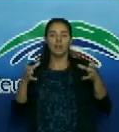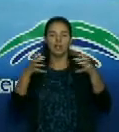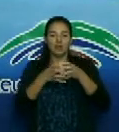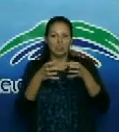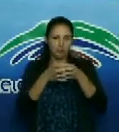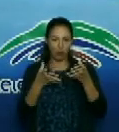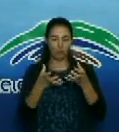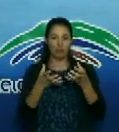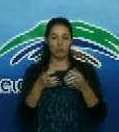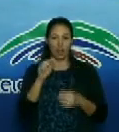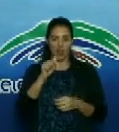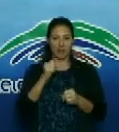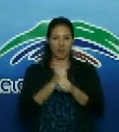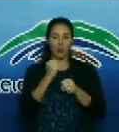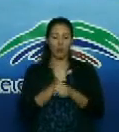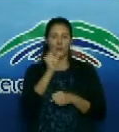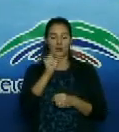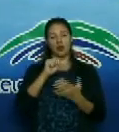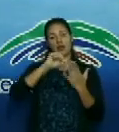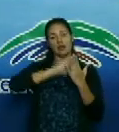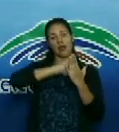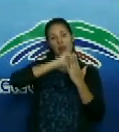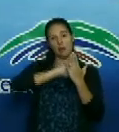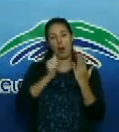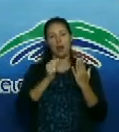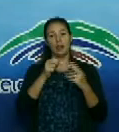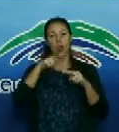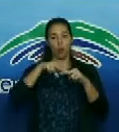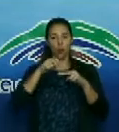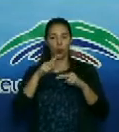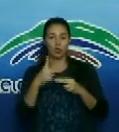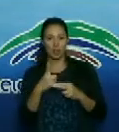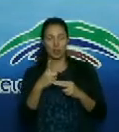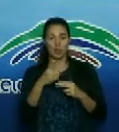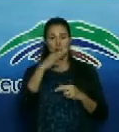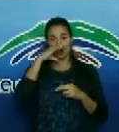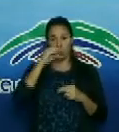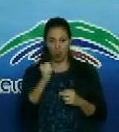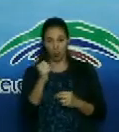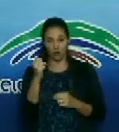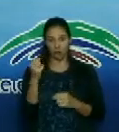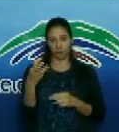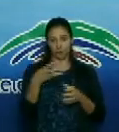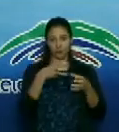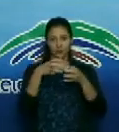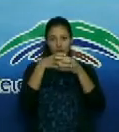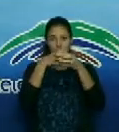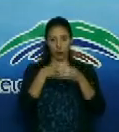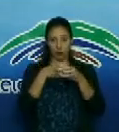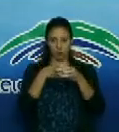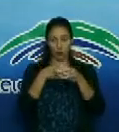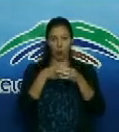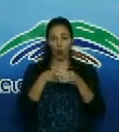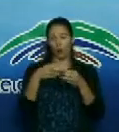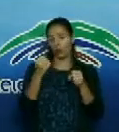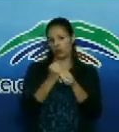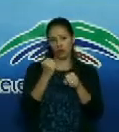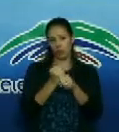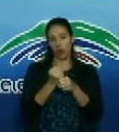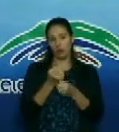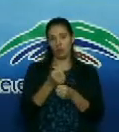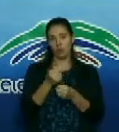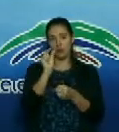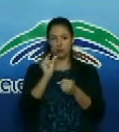municipios de Holguín Urbano Noris y Baguano fueron los municipios con los cuales yo trabajé